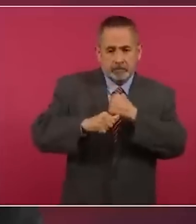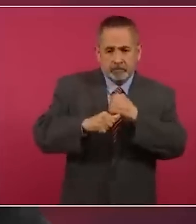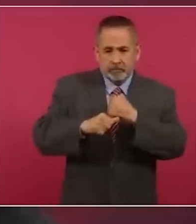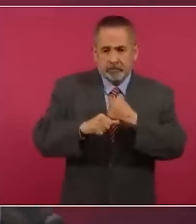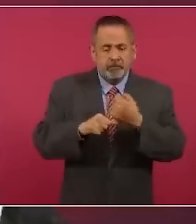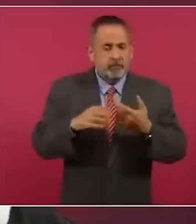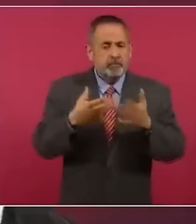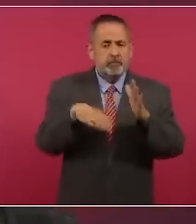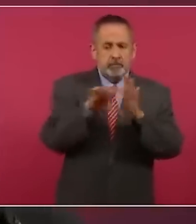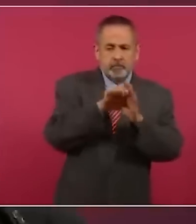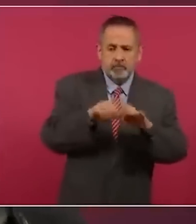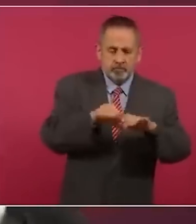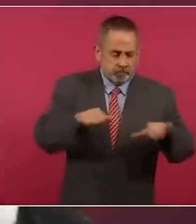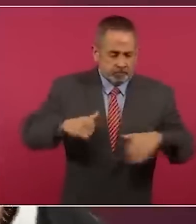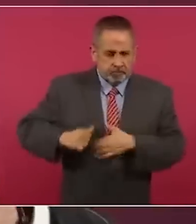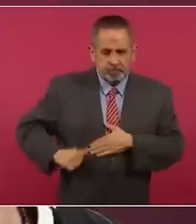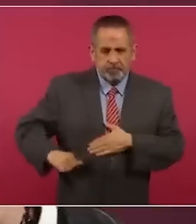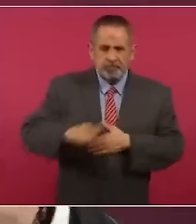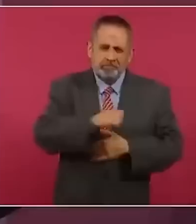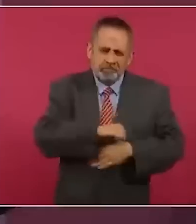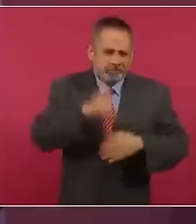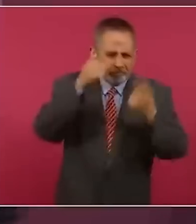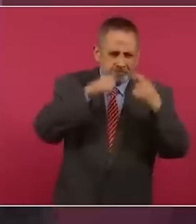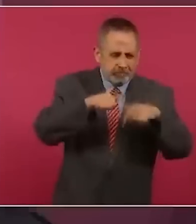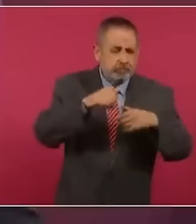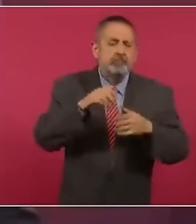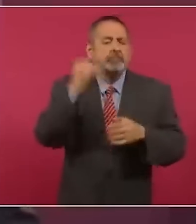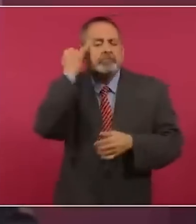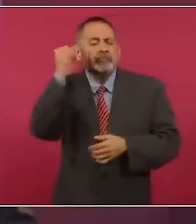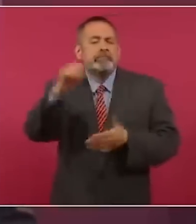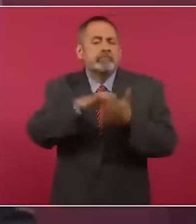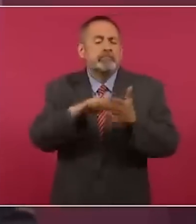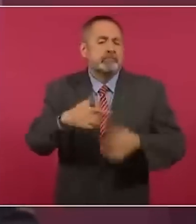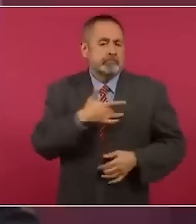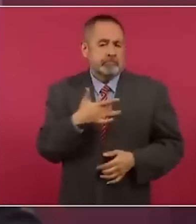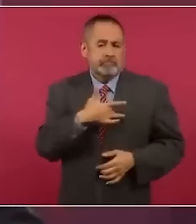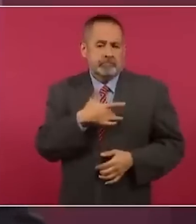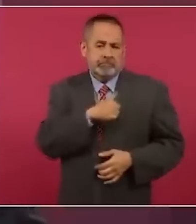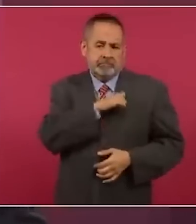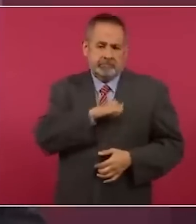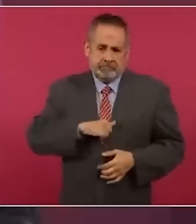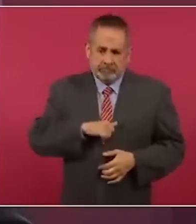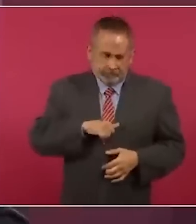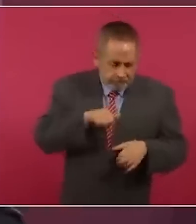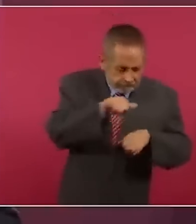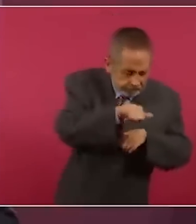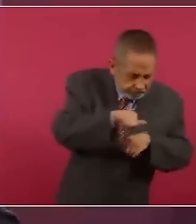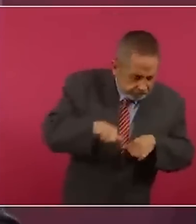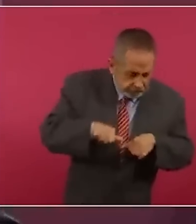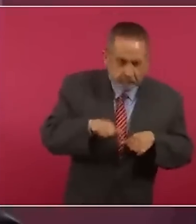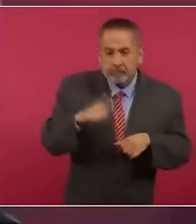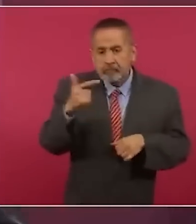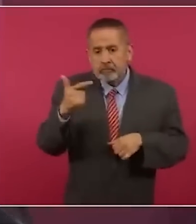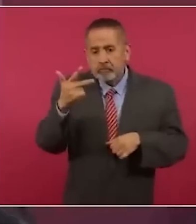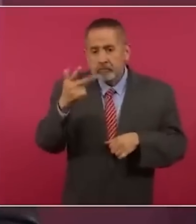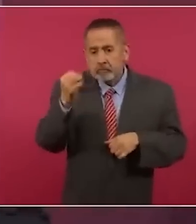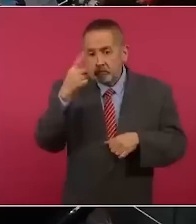en operaciones muy largas. Por ejemplo, imaginen ustedes las operaciones a corazón abierto, que pueden estar a siete, ocho, nueve horas.